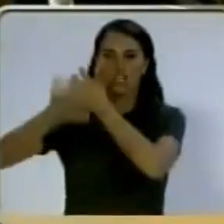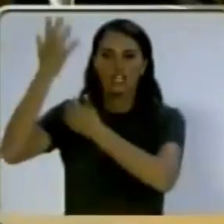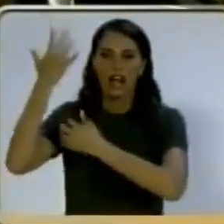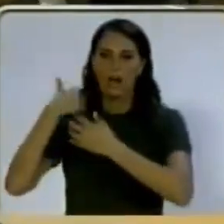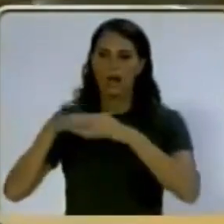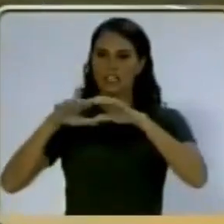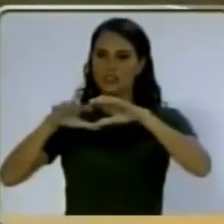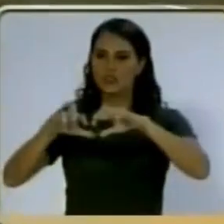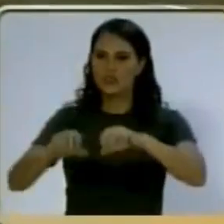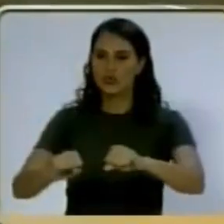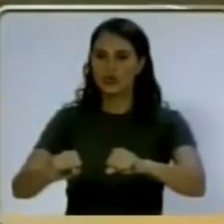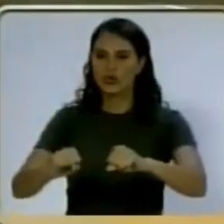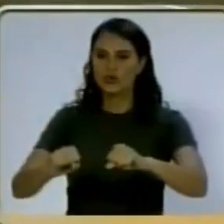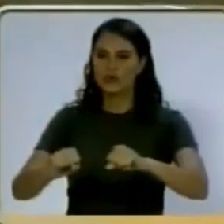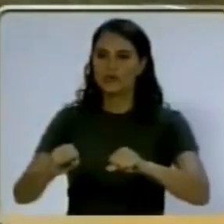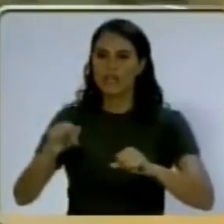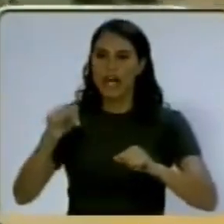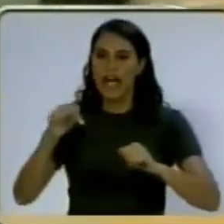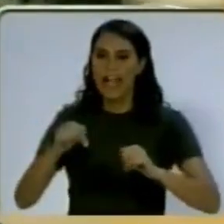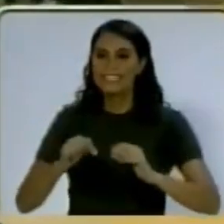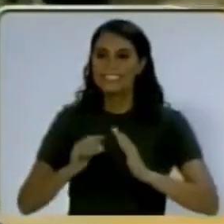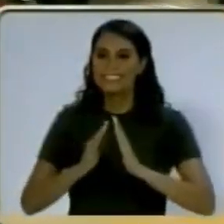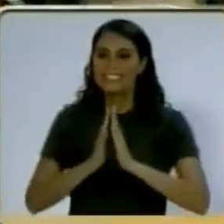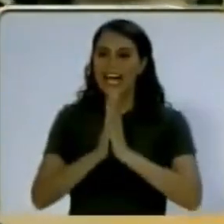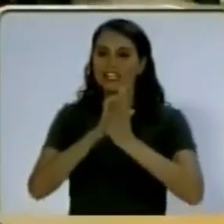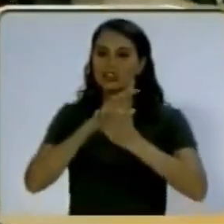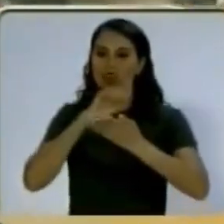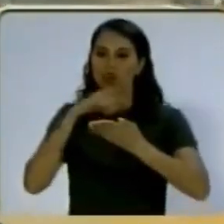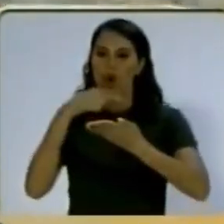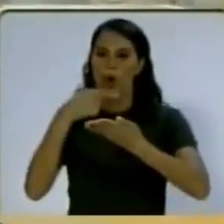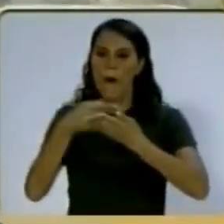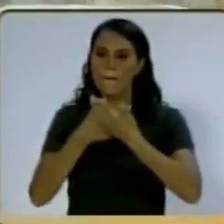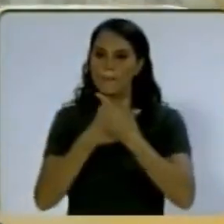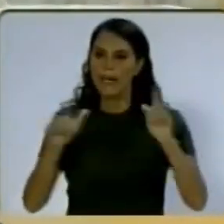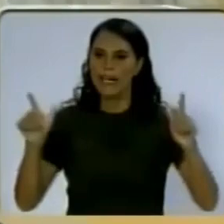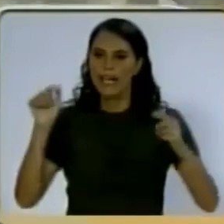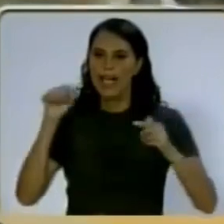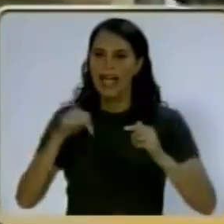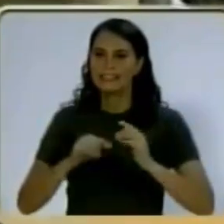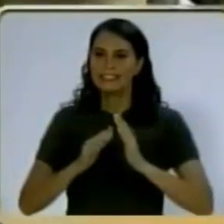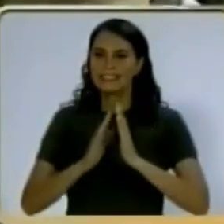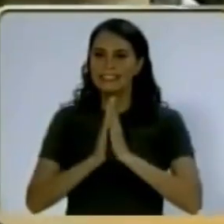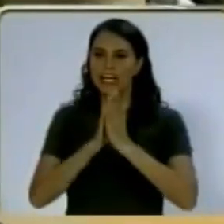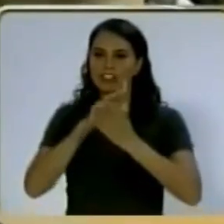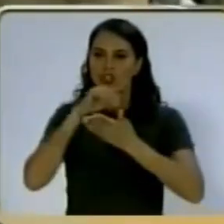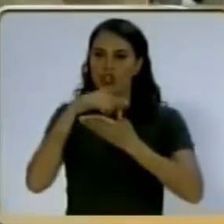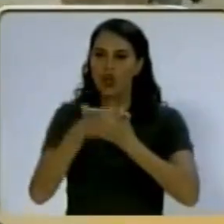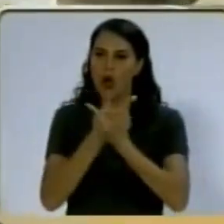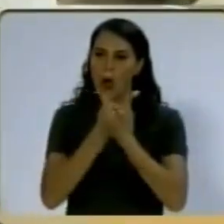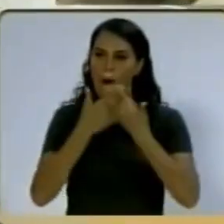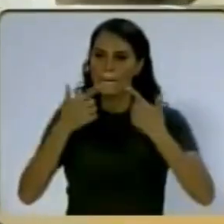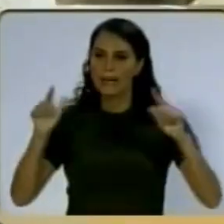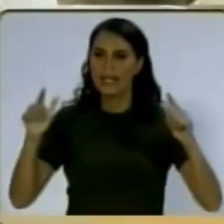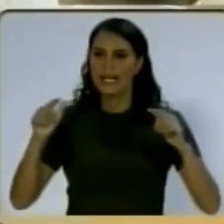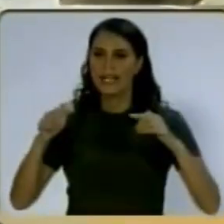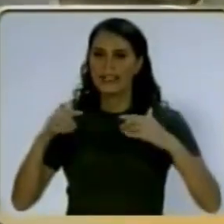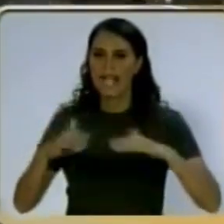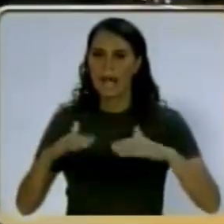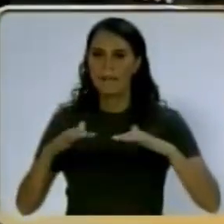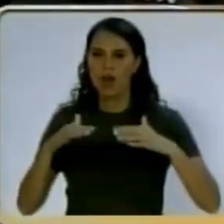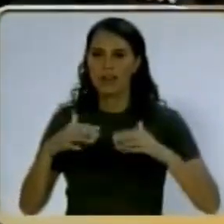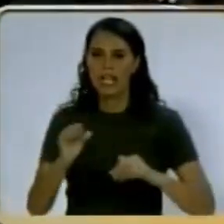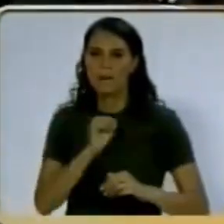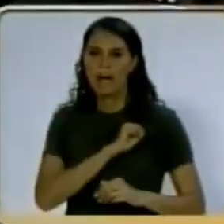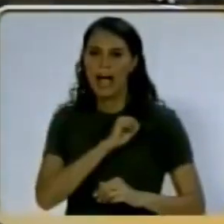que otra vez triunfó. A este santo nombre, a este santo nombre